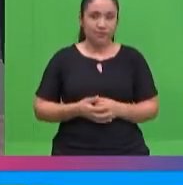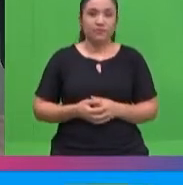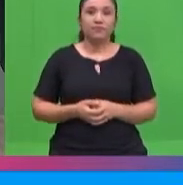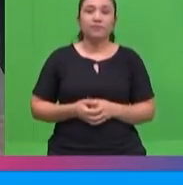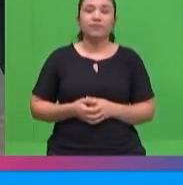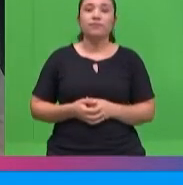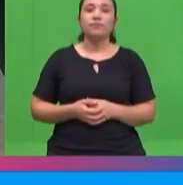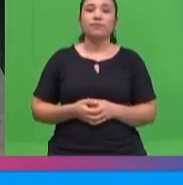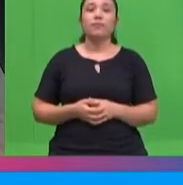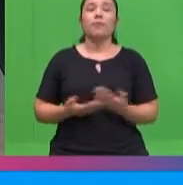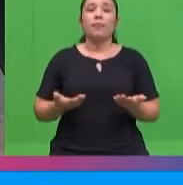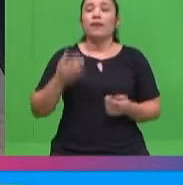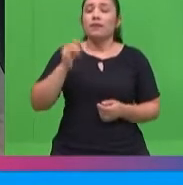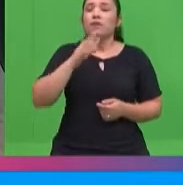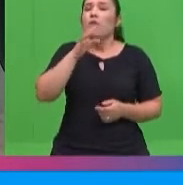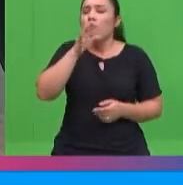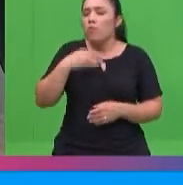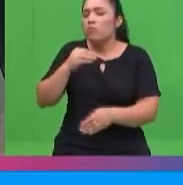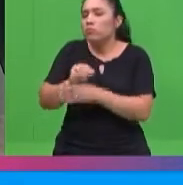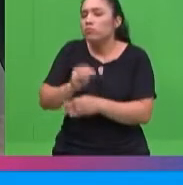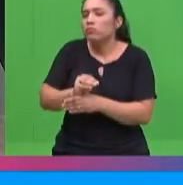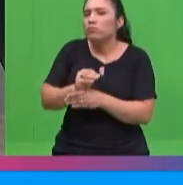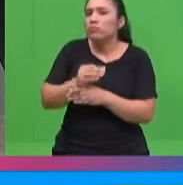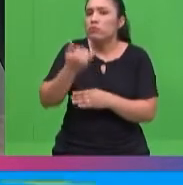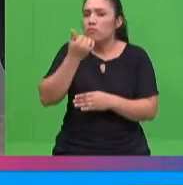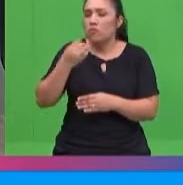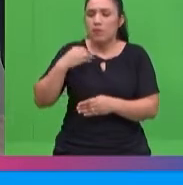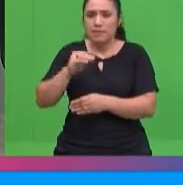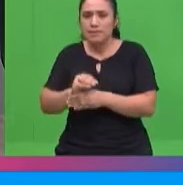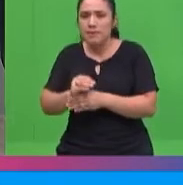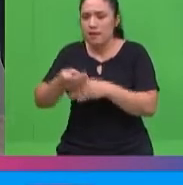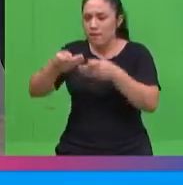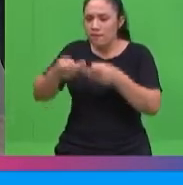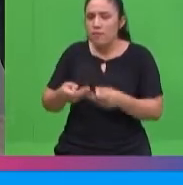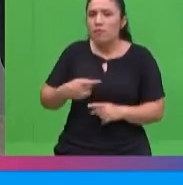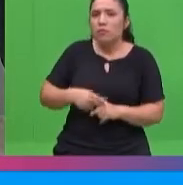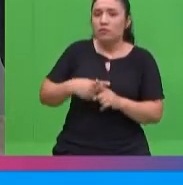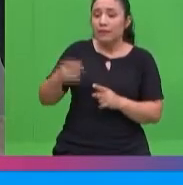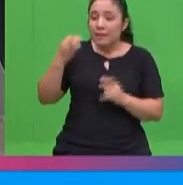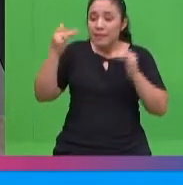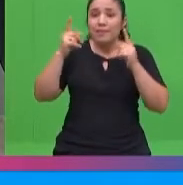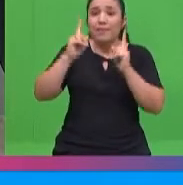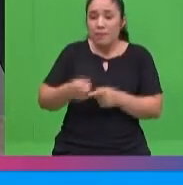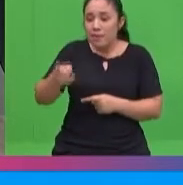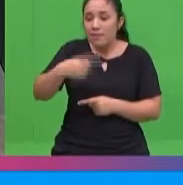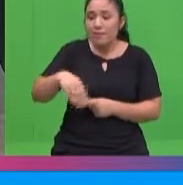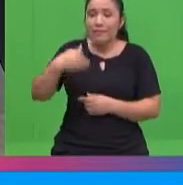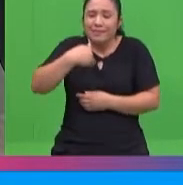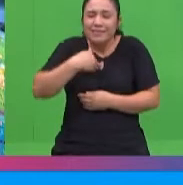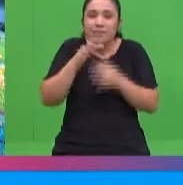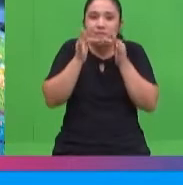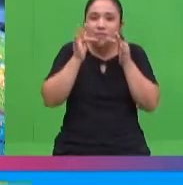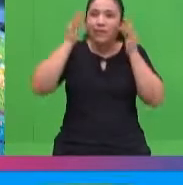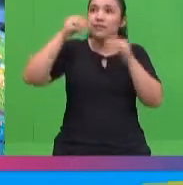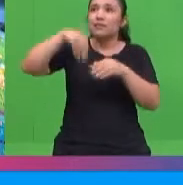un ambiente donde se genere cierto respeto entre todos, que genere un ambiente de felicidad. Sí, realmente sí. Porque es lo ideal, ¿verdad?